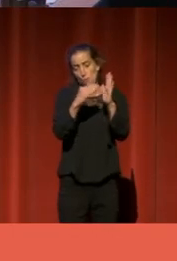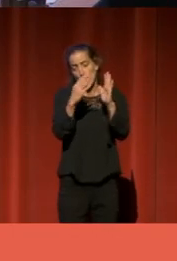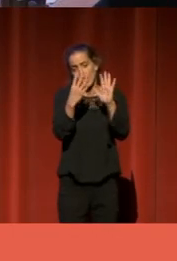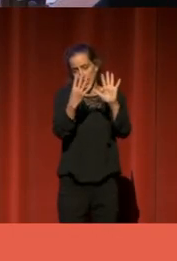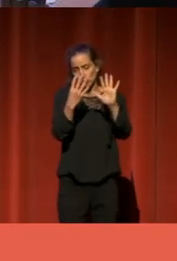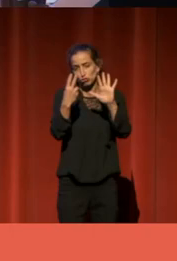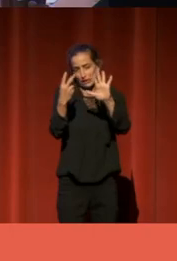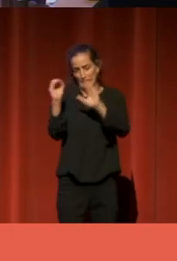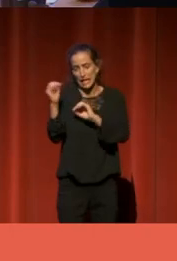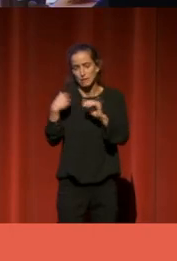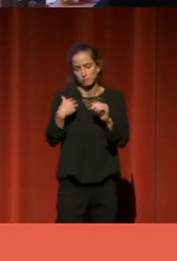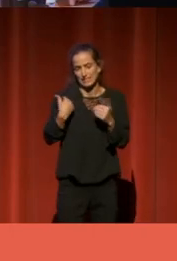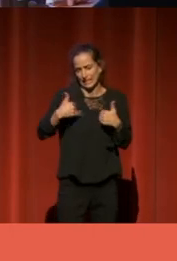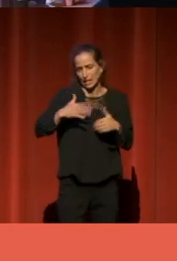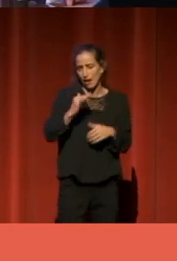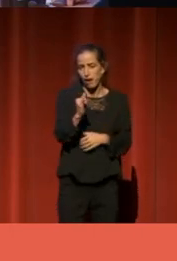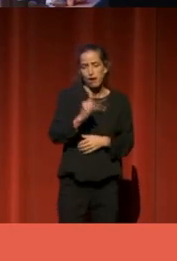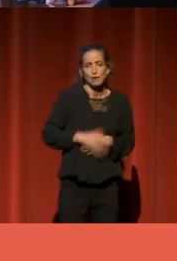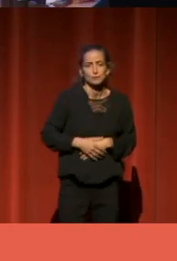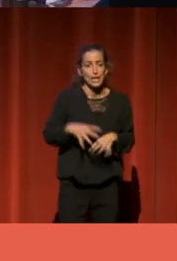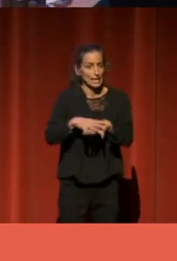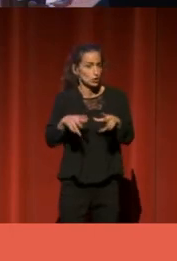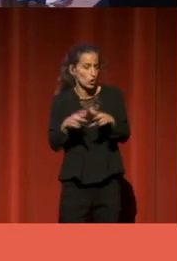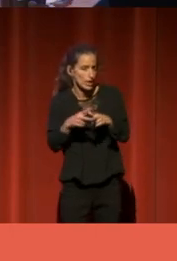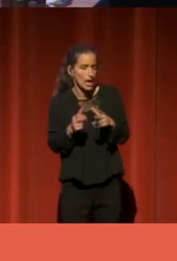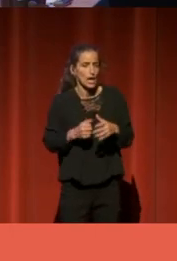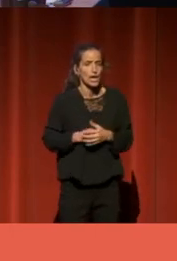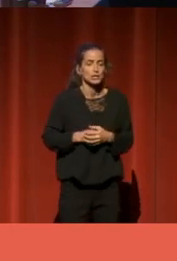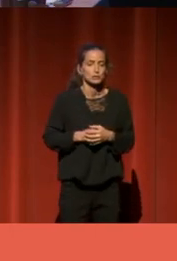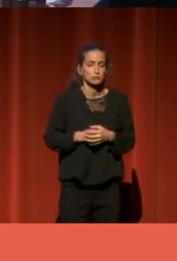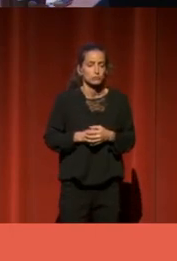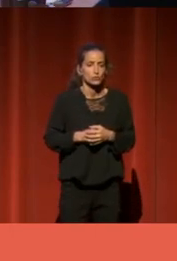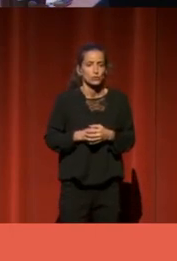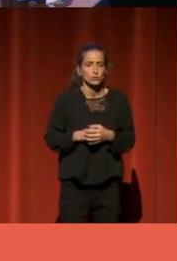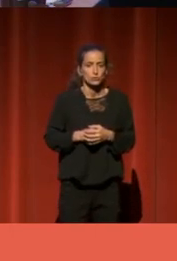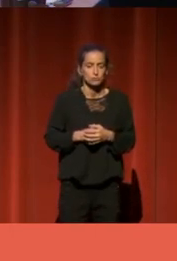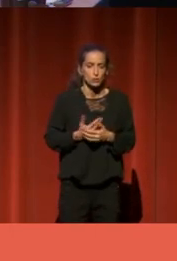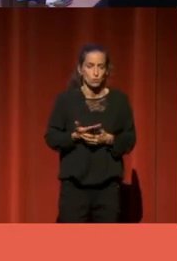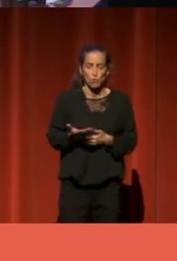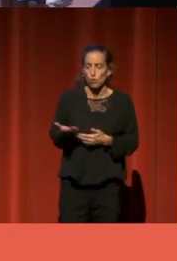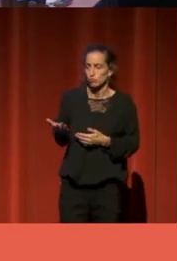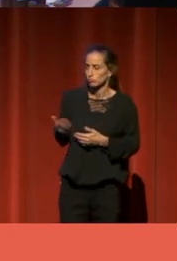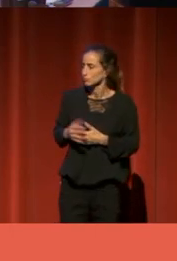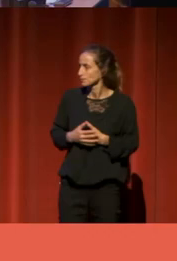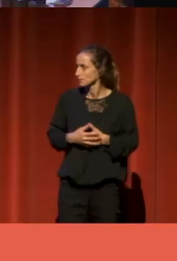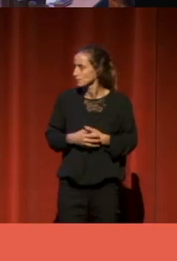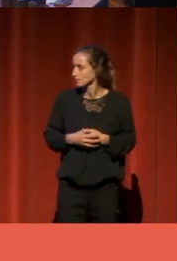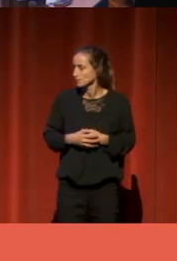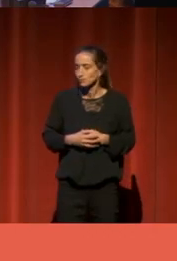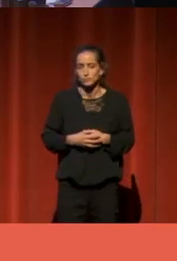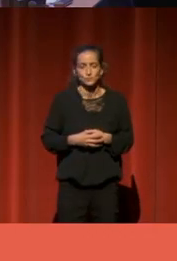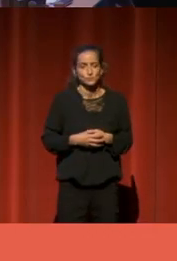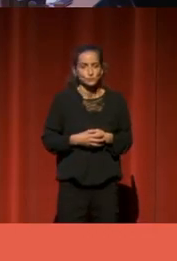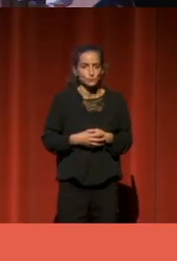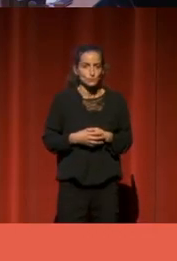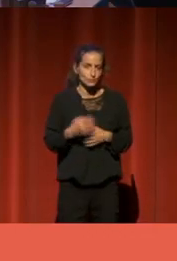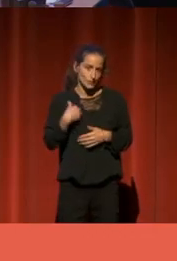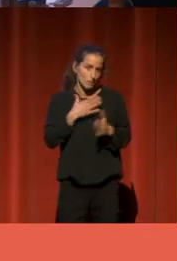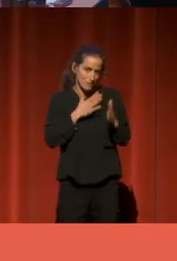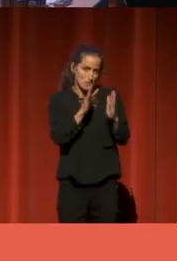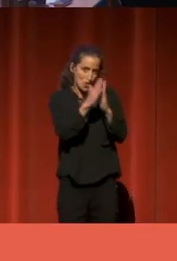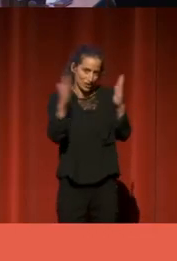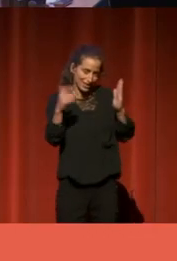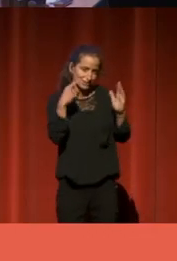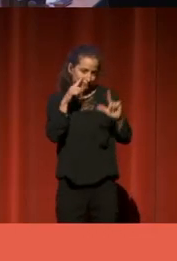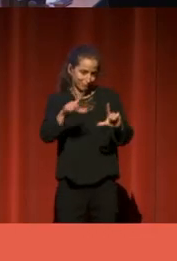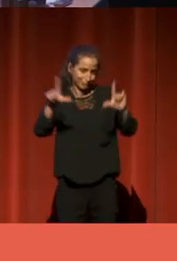Las redes sociales, por supuesto, entran en la biblioteca y, como ilustra esta portada de mi biblioteca, lo hacen